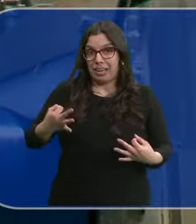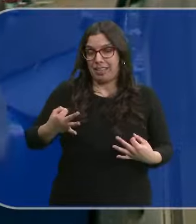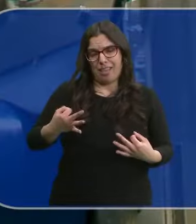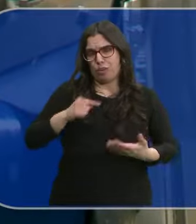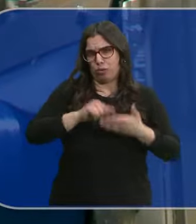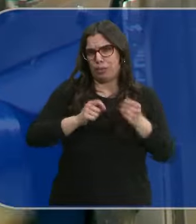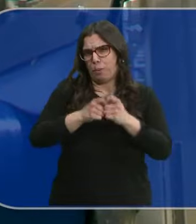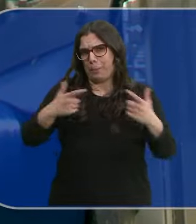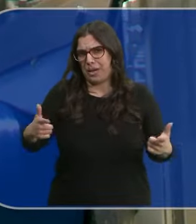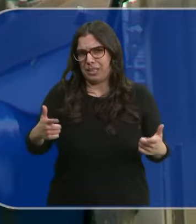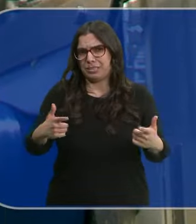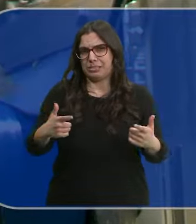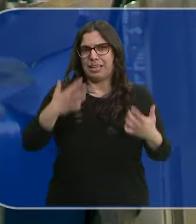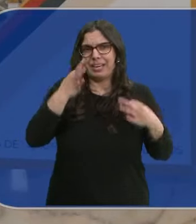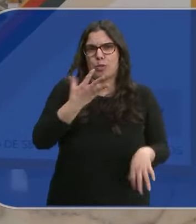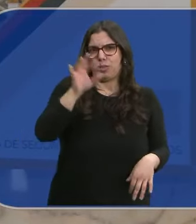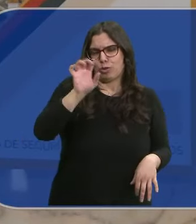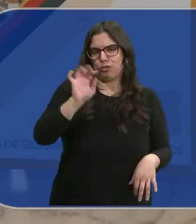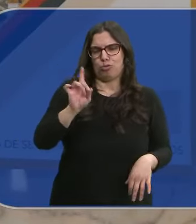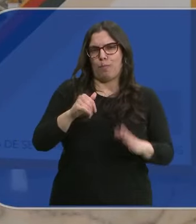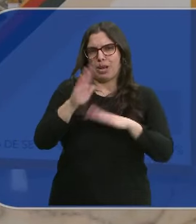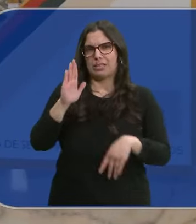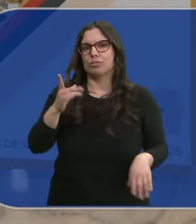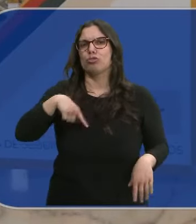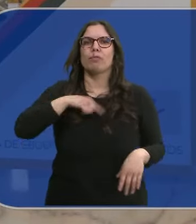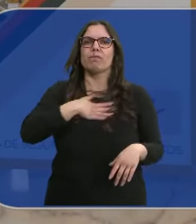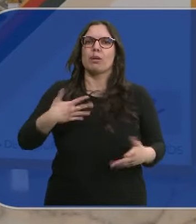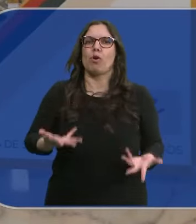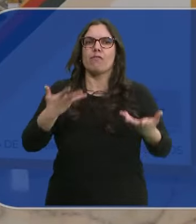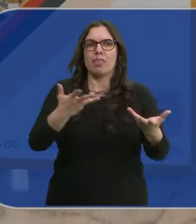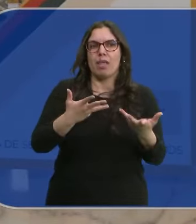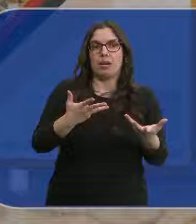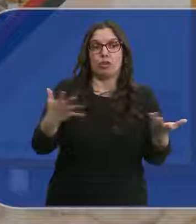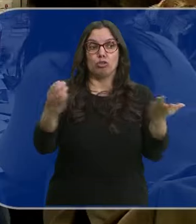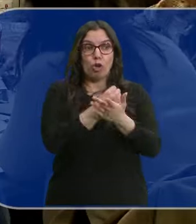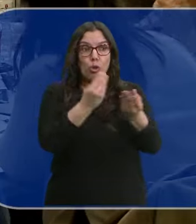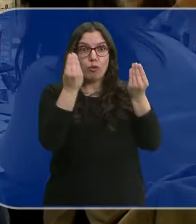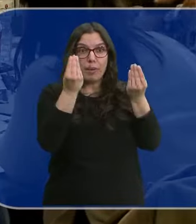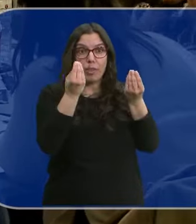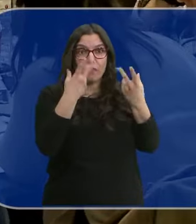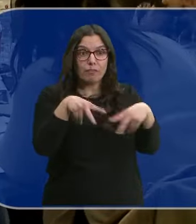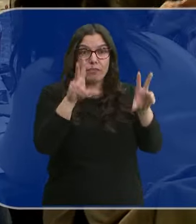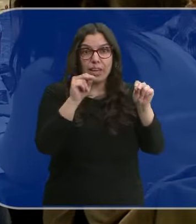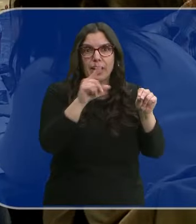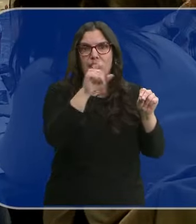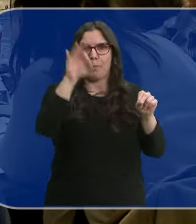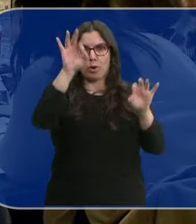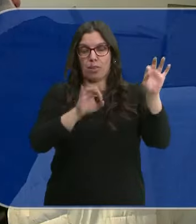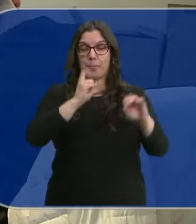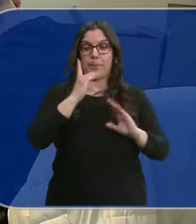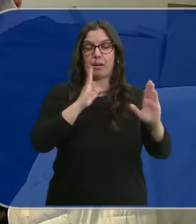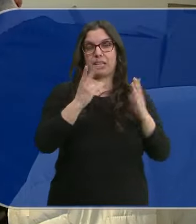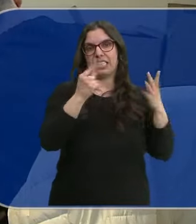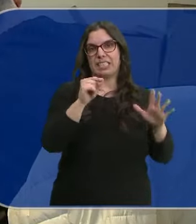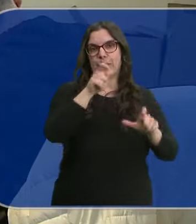serán más quienes obtengan un contrato indefinido. Esperamos poderles ofertar al 100% de los que acaban. En primera fase contrataremos alrededor de 60